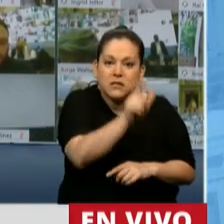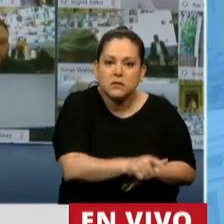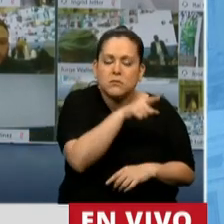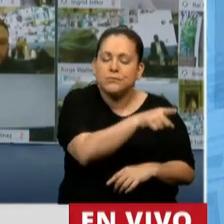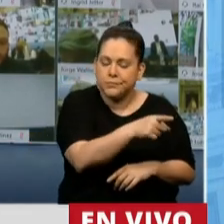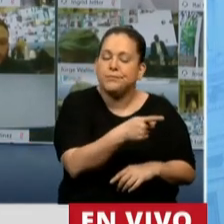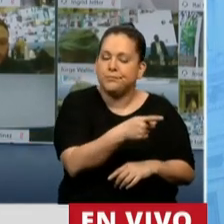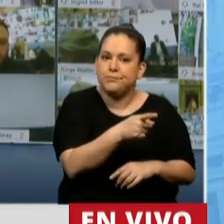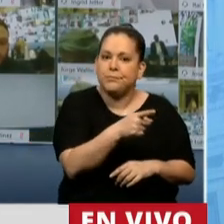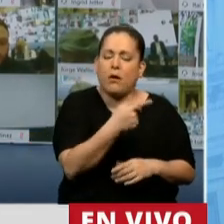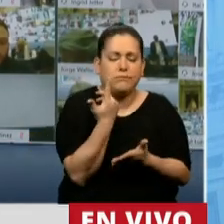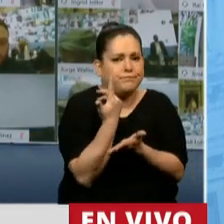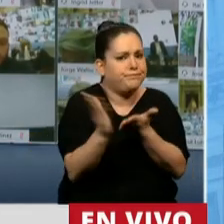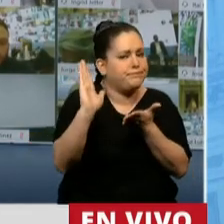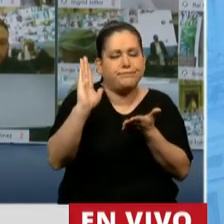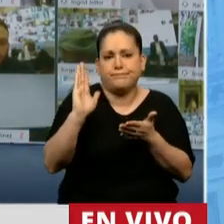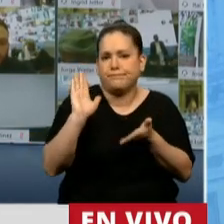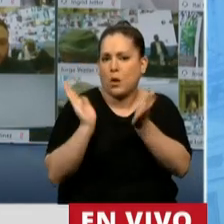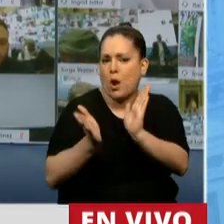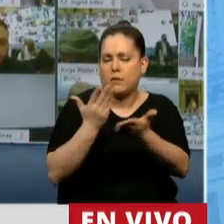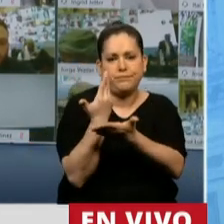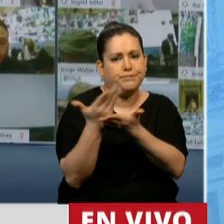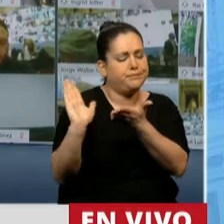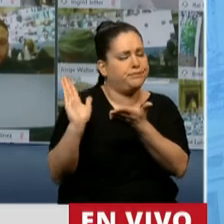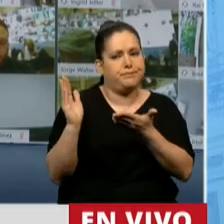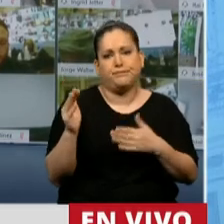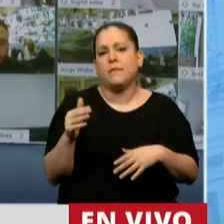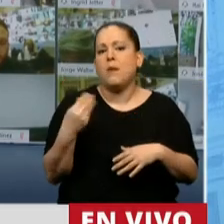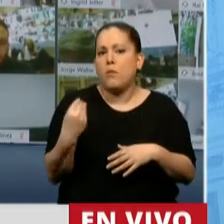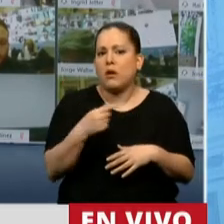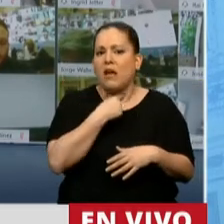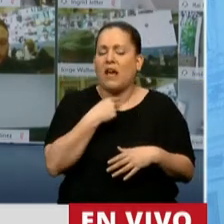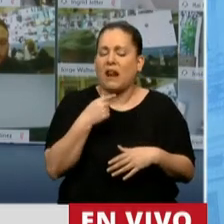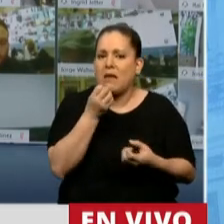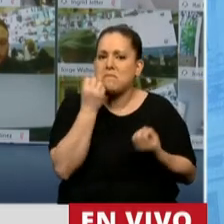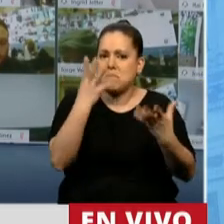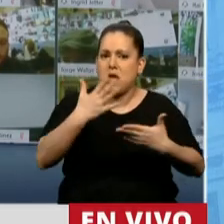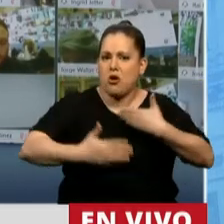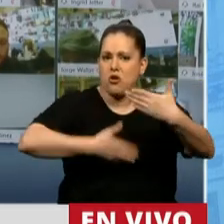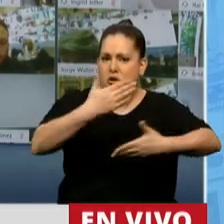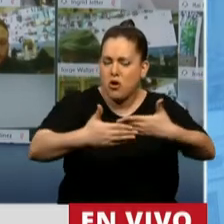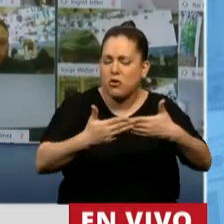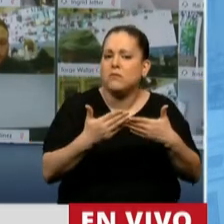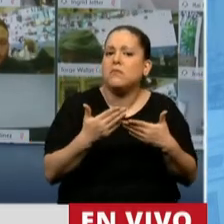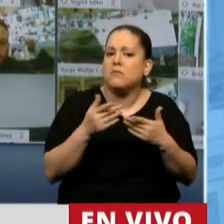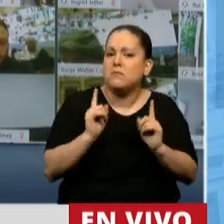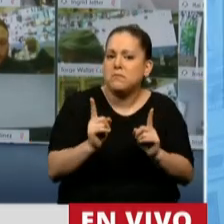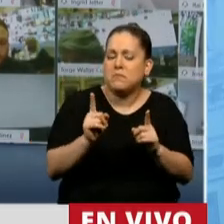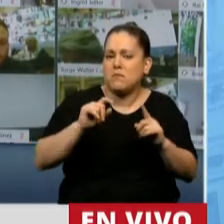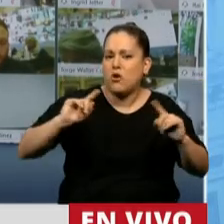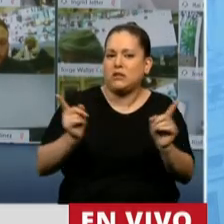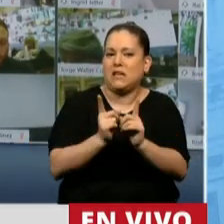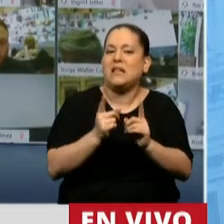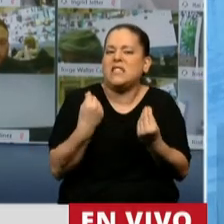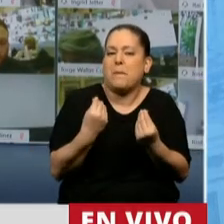encargó de rechazar en pos de un anhelo superior, expresado en la síntesis,